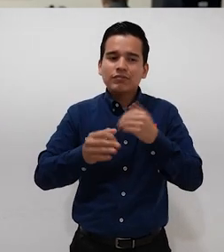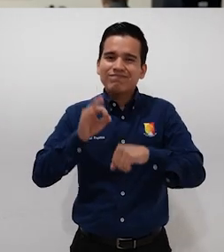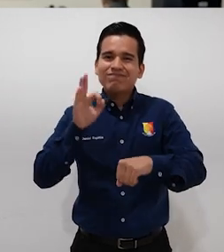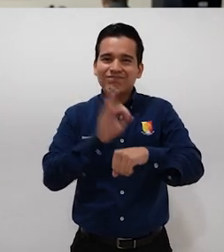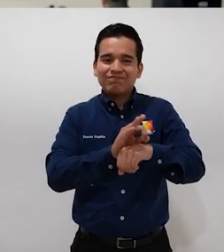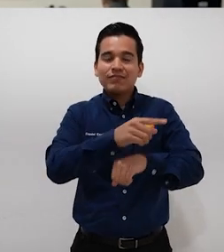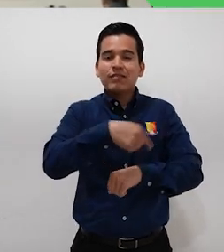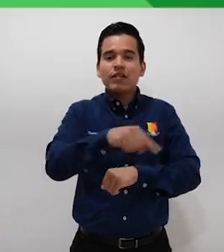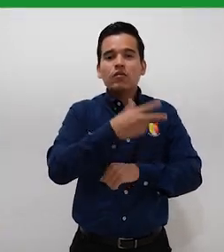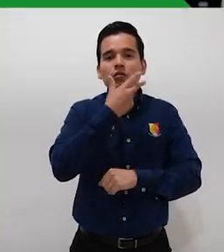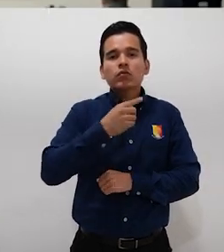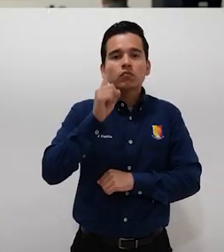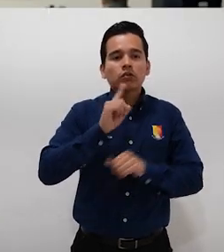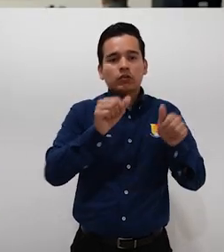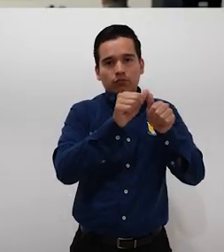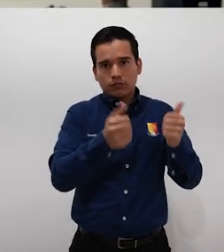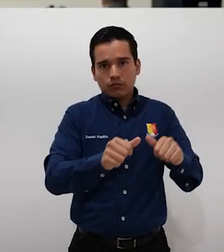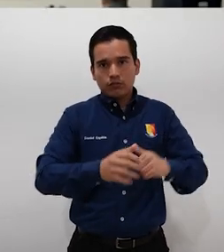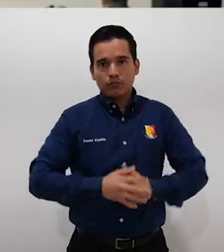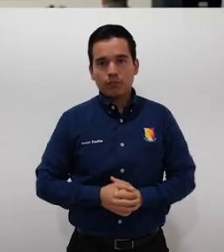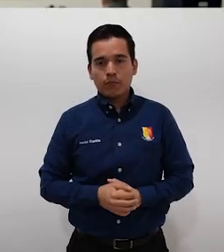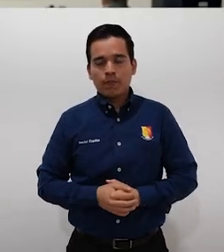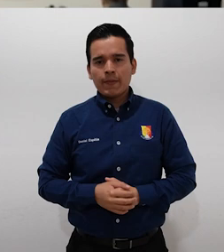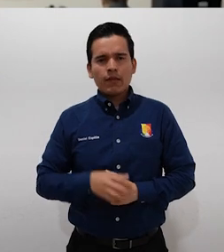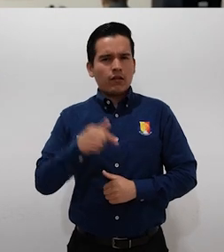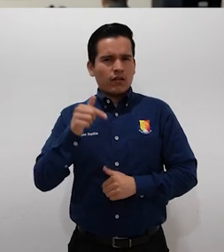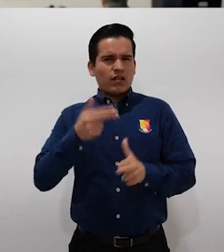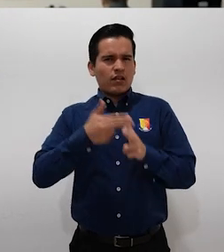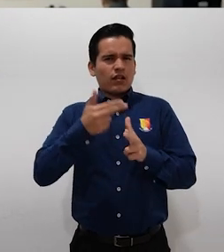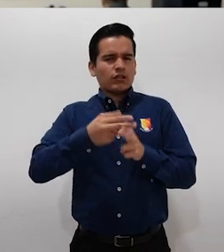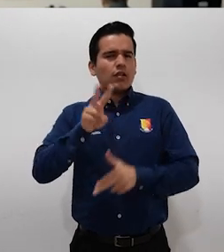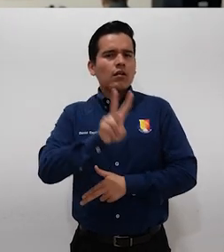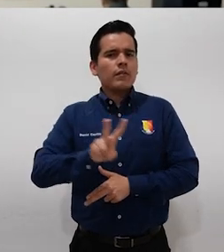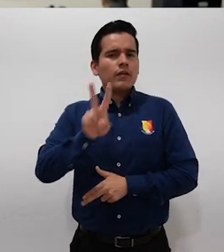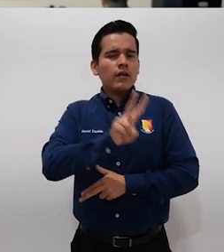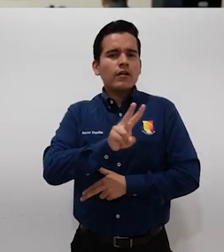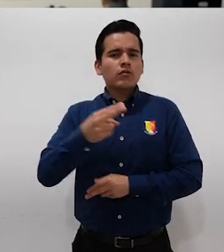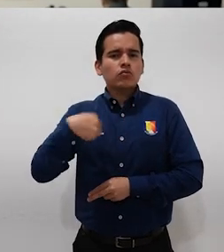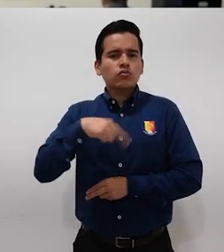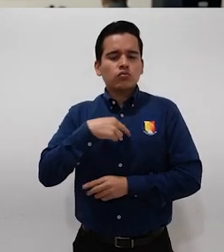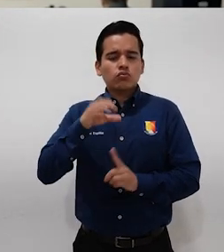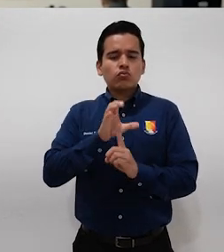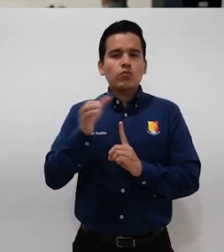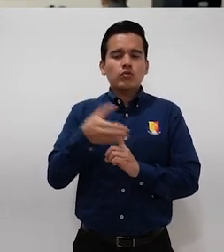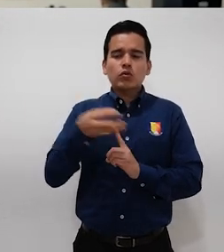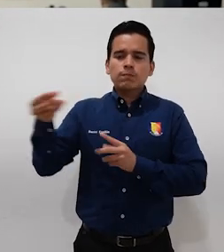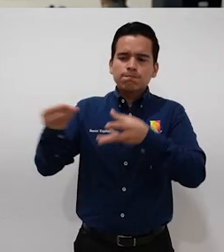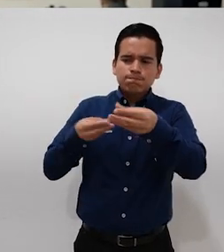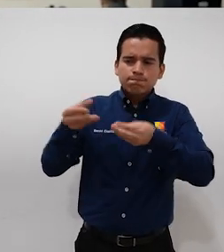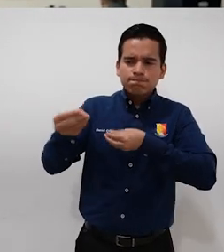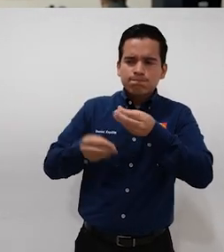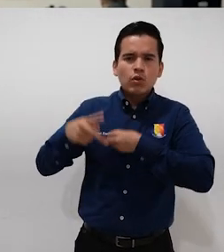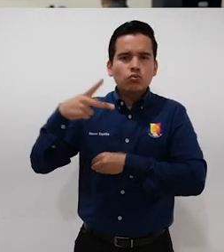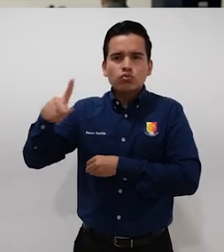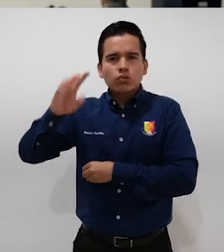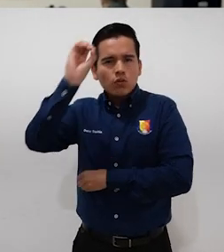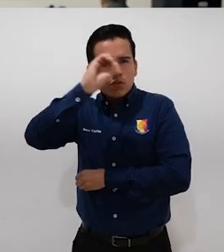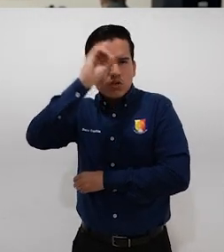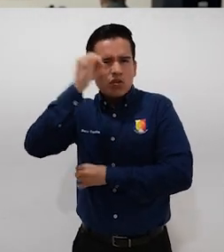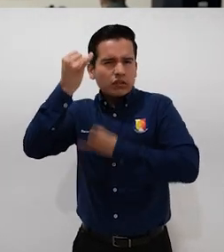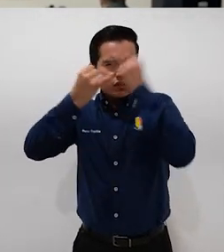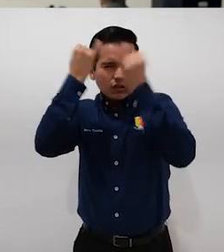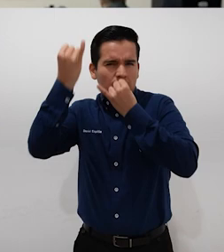y los artesanos. De aquí hasta el viernes estaremos recibiendo en la comisión las aportaciones, comentarios, y sugerencias que